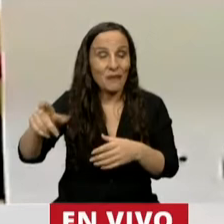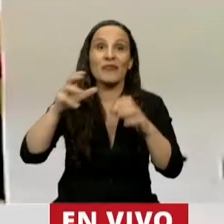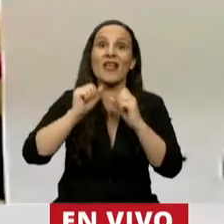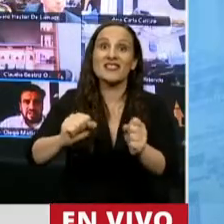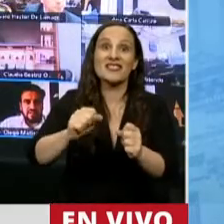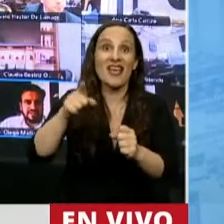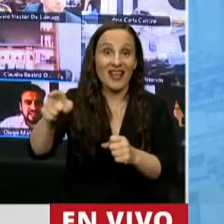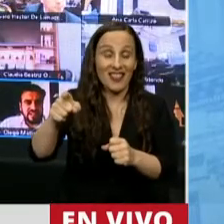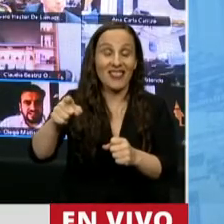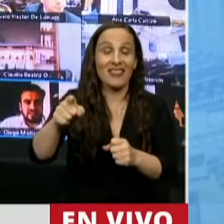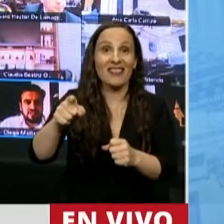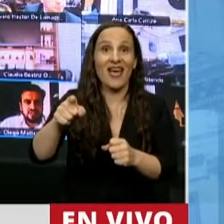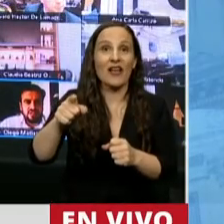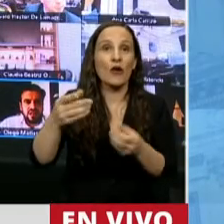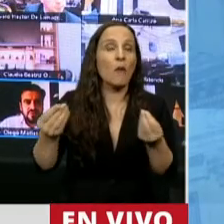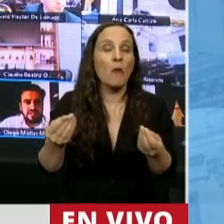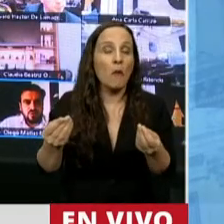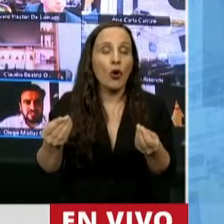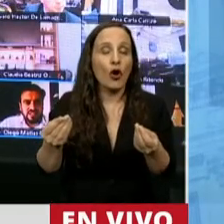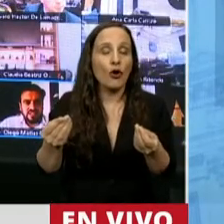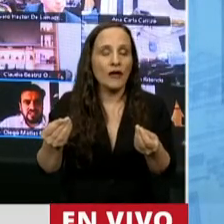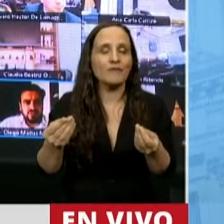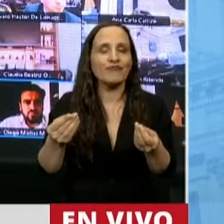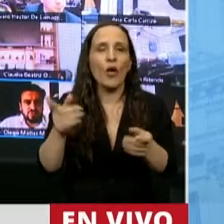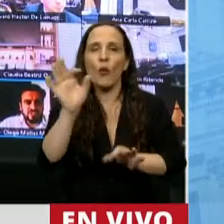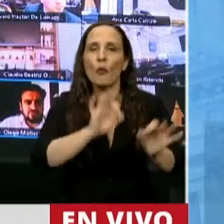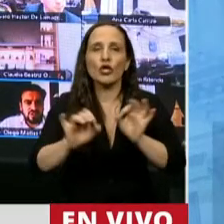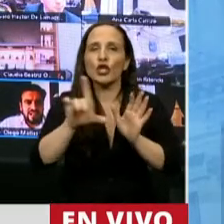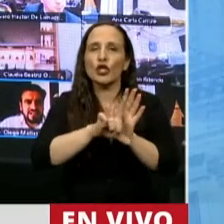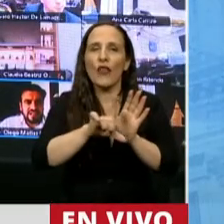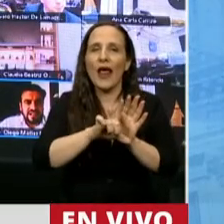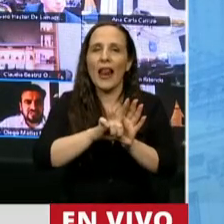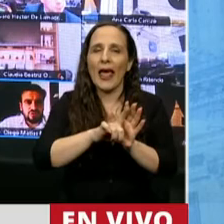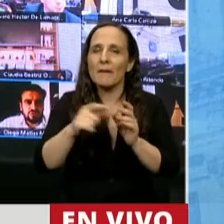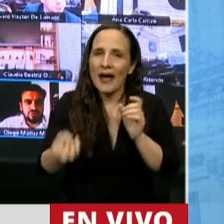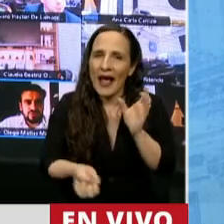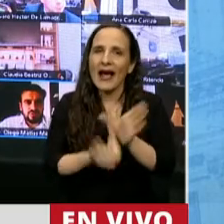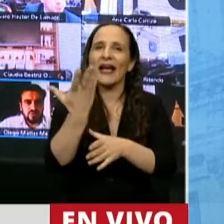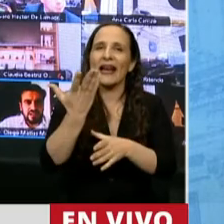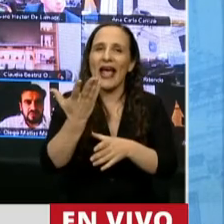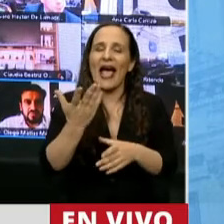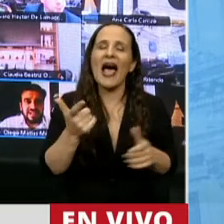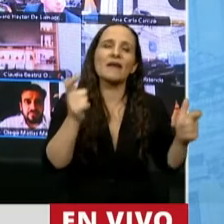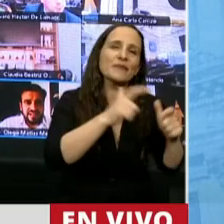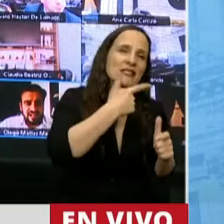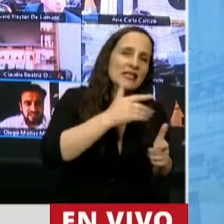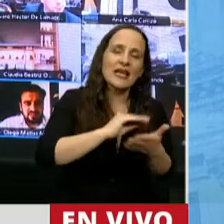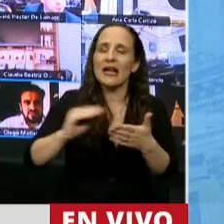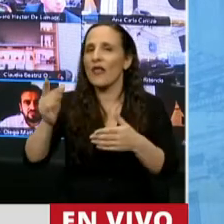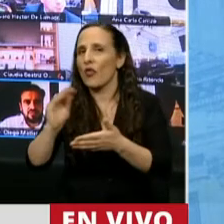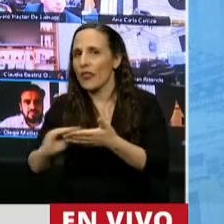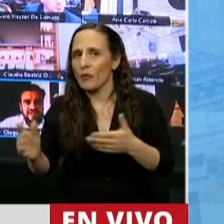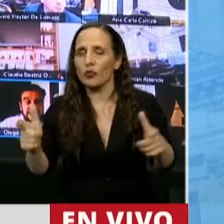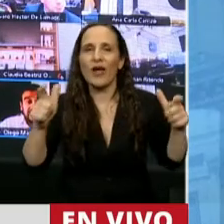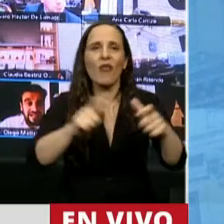Parlamentaria. Había cuenta de un proyecto de ley de creación de una bicameral para